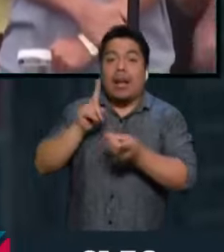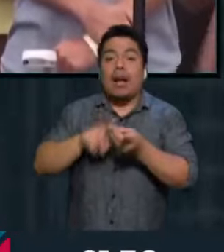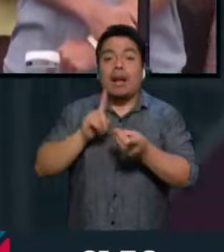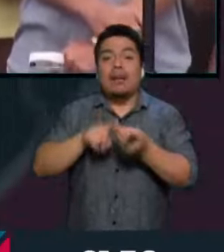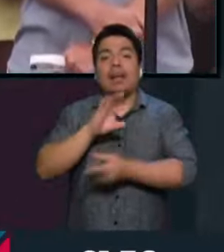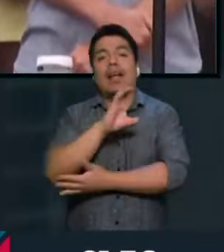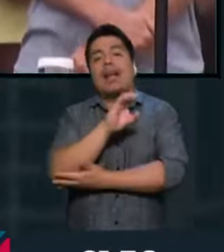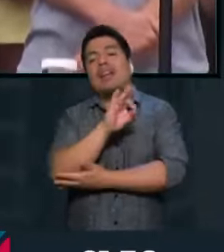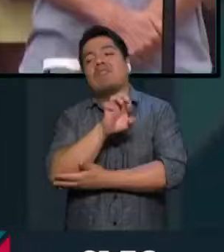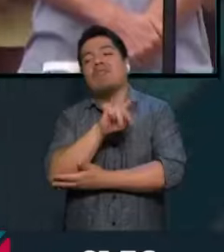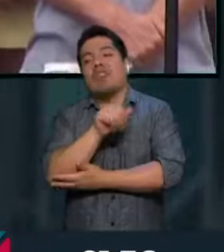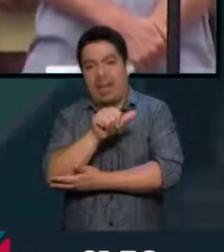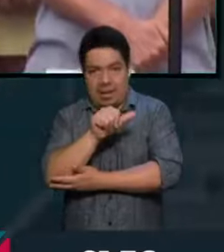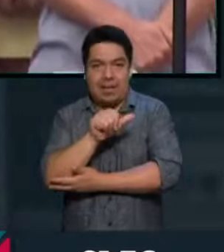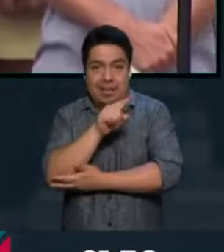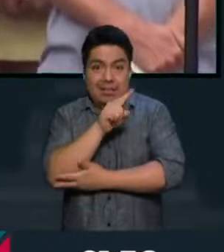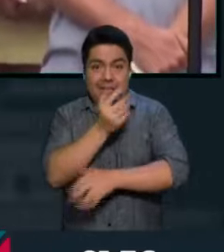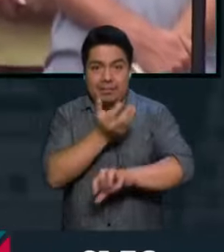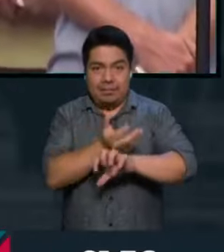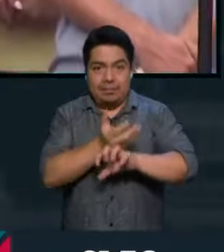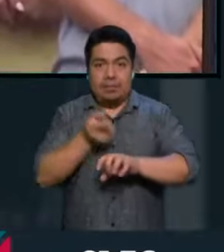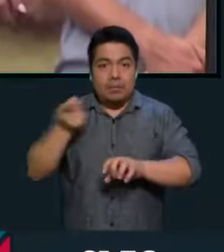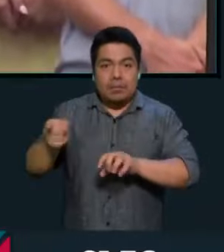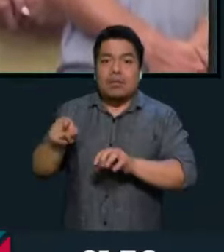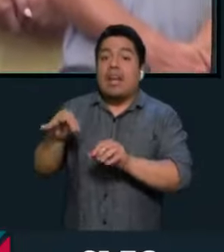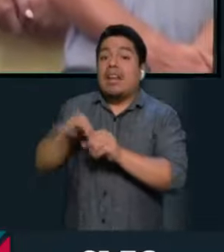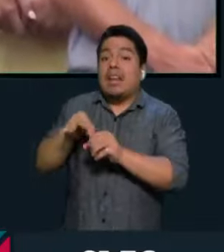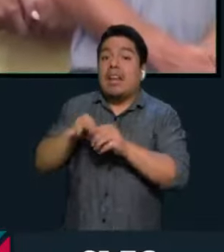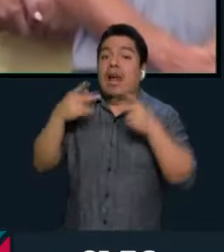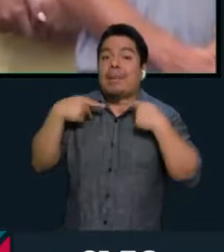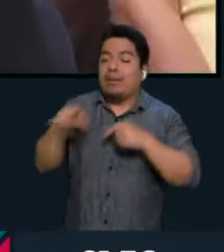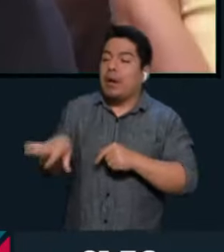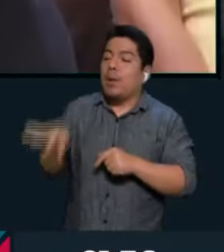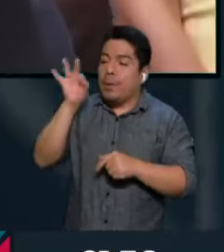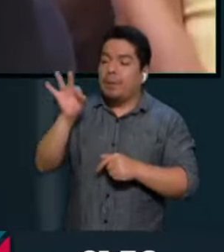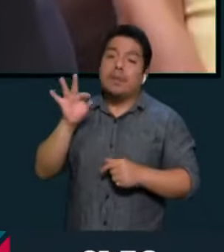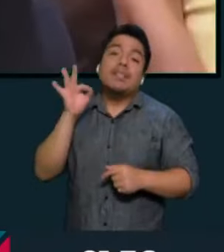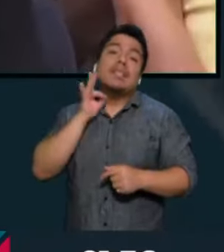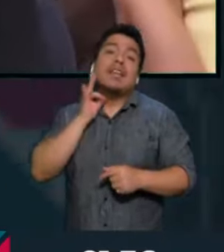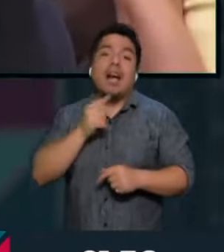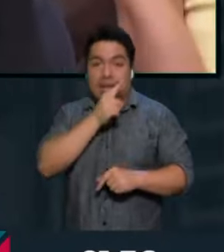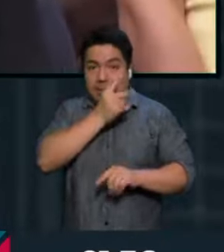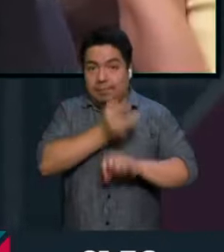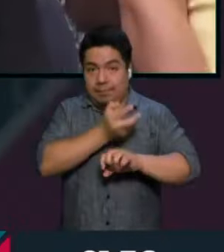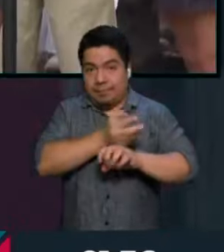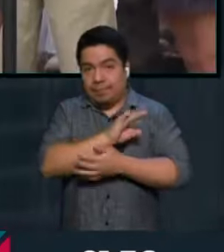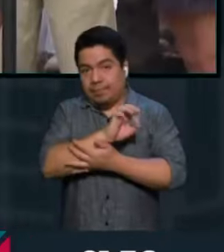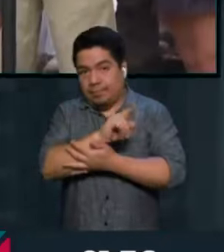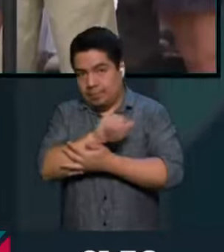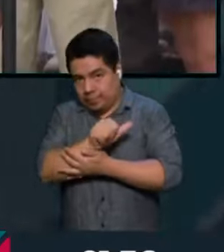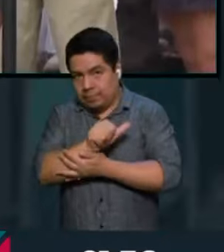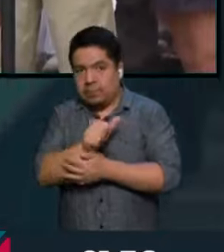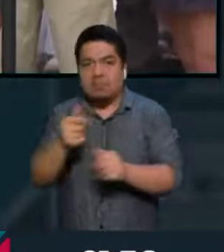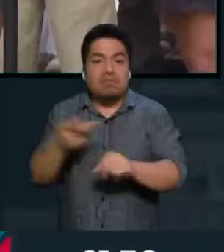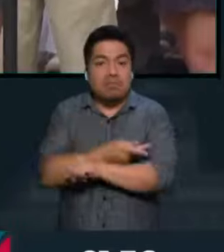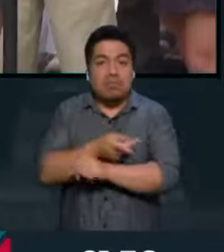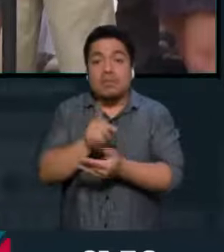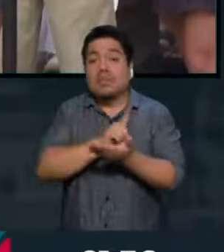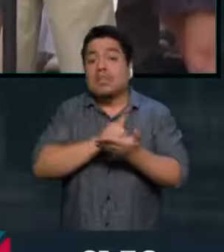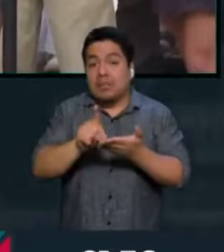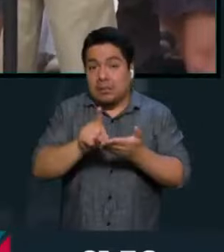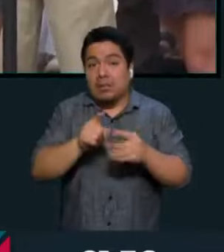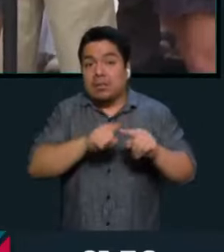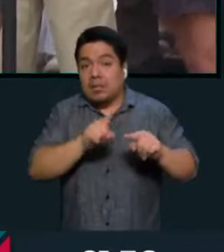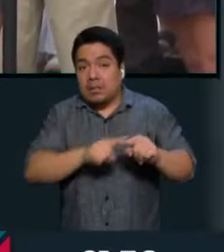en su momento. O sea, ella llegó por elección popular al cargo de fiscal en California. ¿Y qué pasó ahí? Defendió los derechos